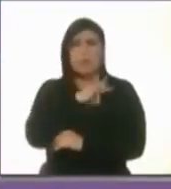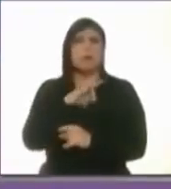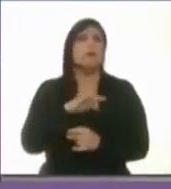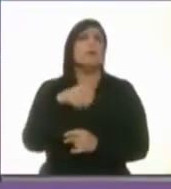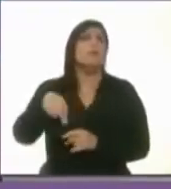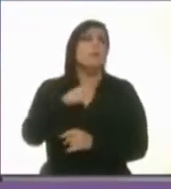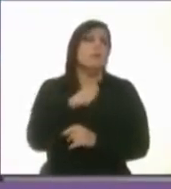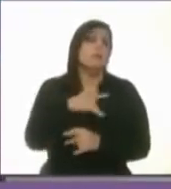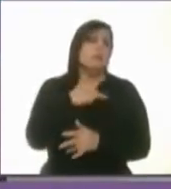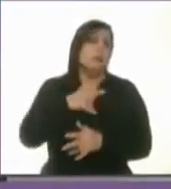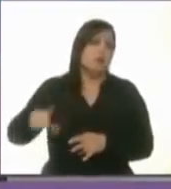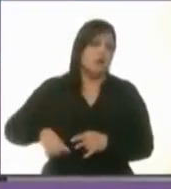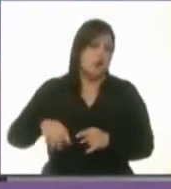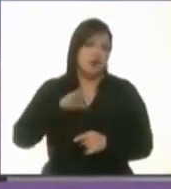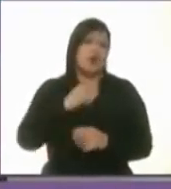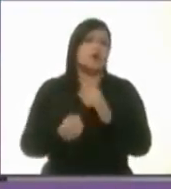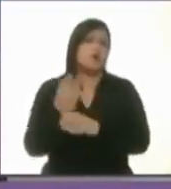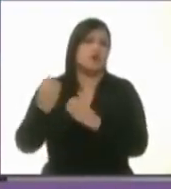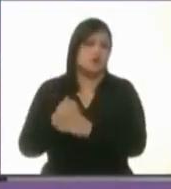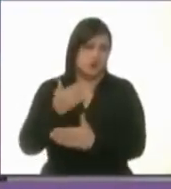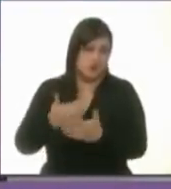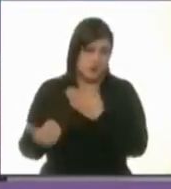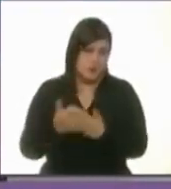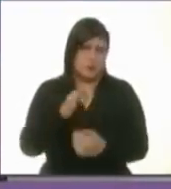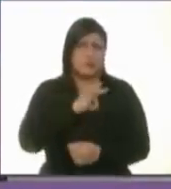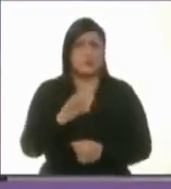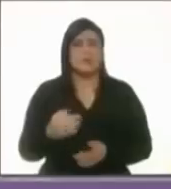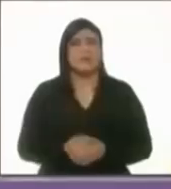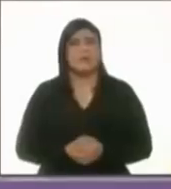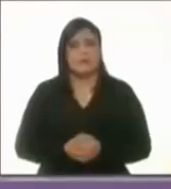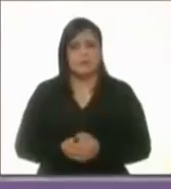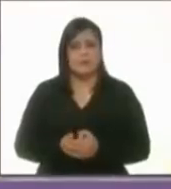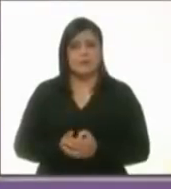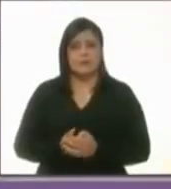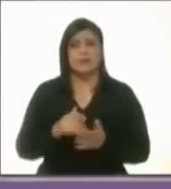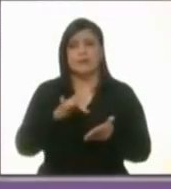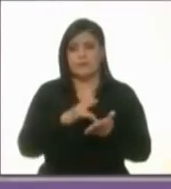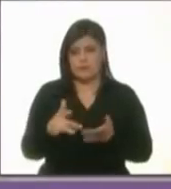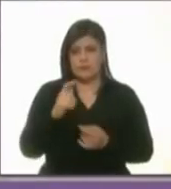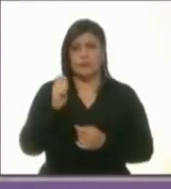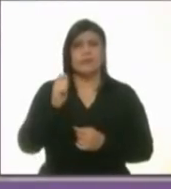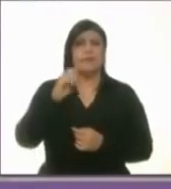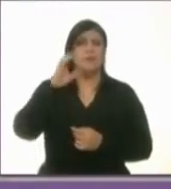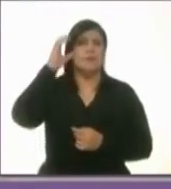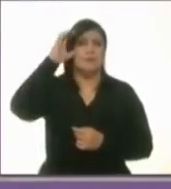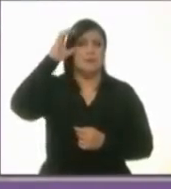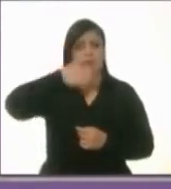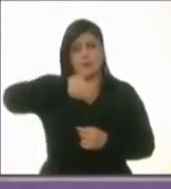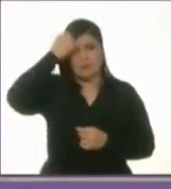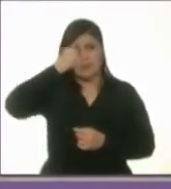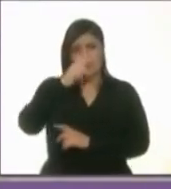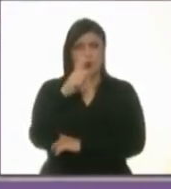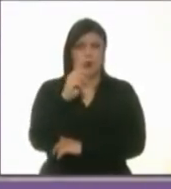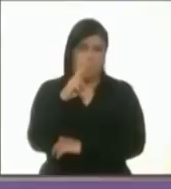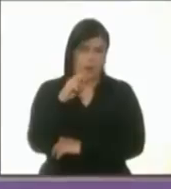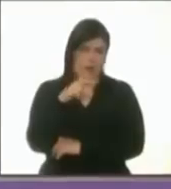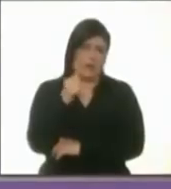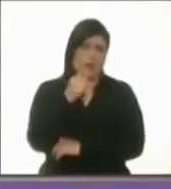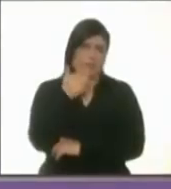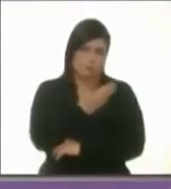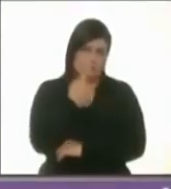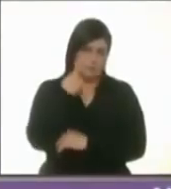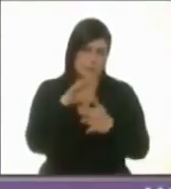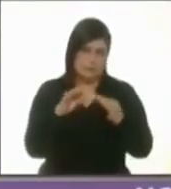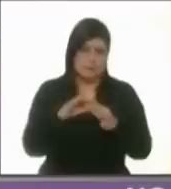gobierno moderno, innovador. Gracias, candidata. Lorena Osornio pidió la palabra. Seguimos